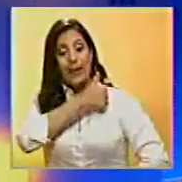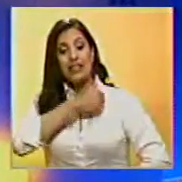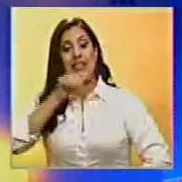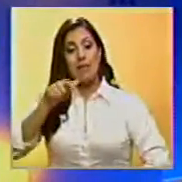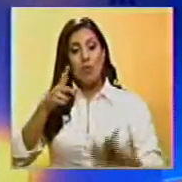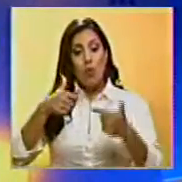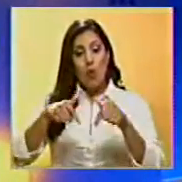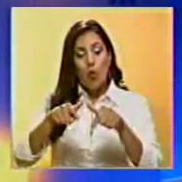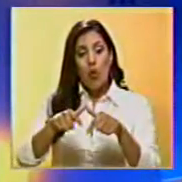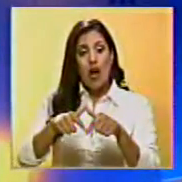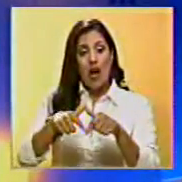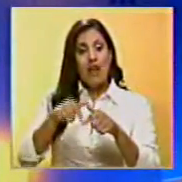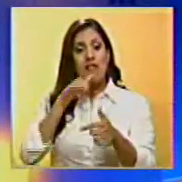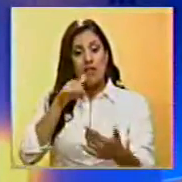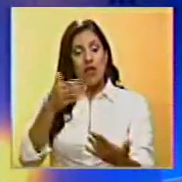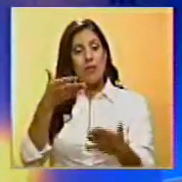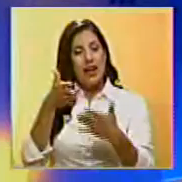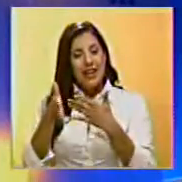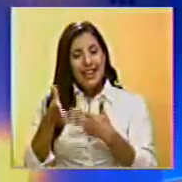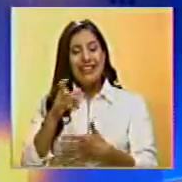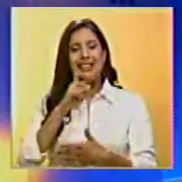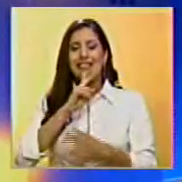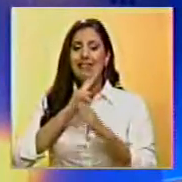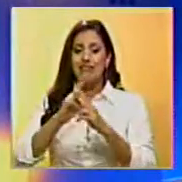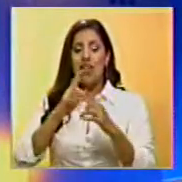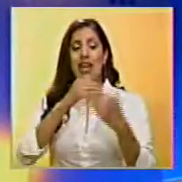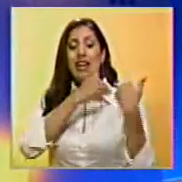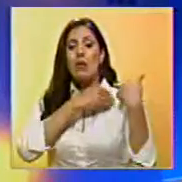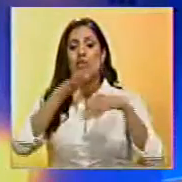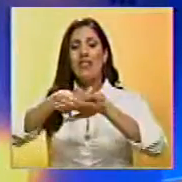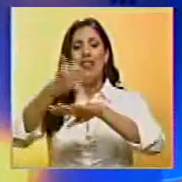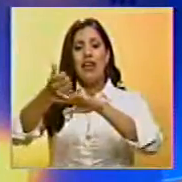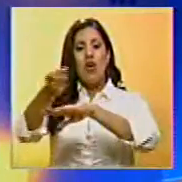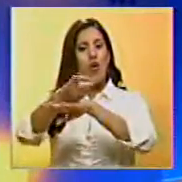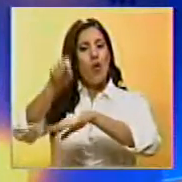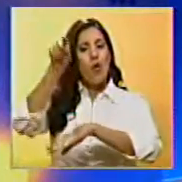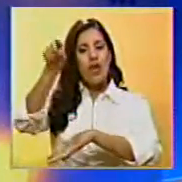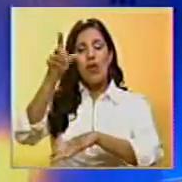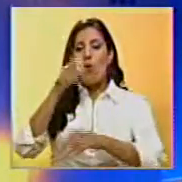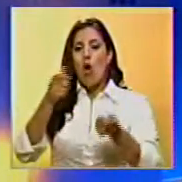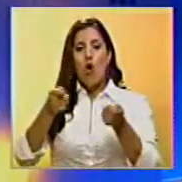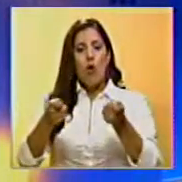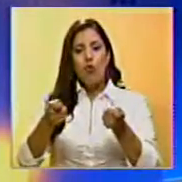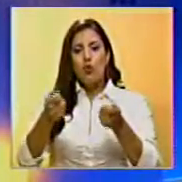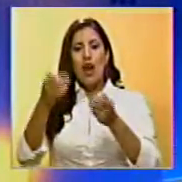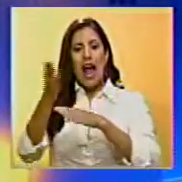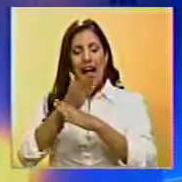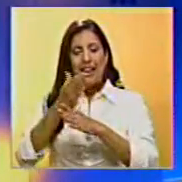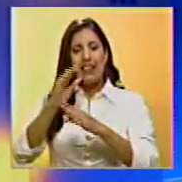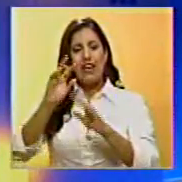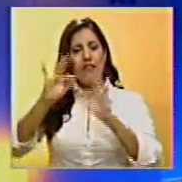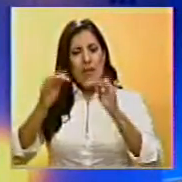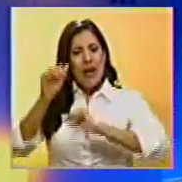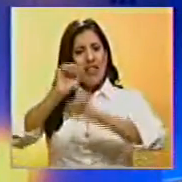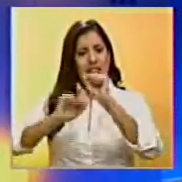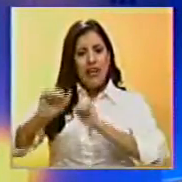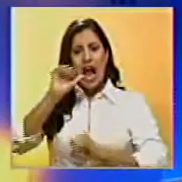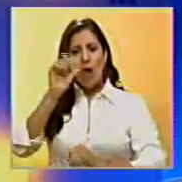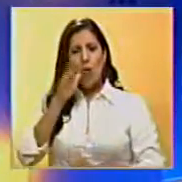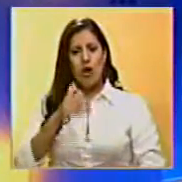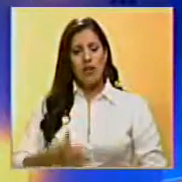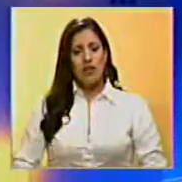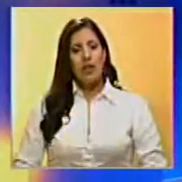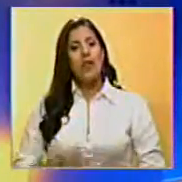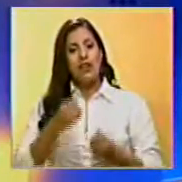este gremio en la región, Marcelo Monod, quien responsabilizó al gobierno nacional de no tomar las medidas necesarias para evitar la crisis.